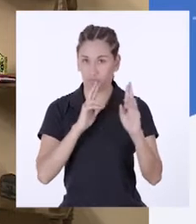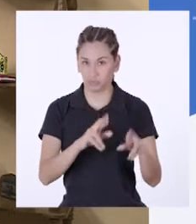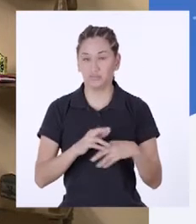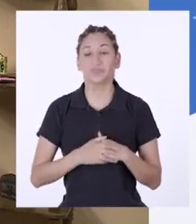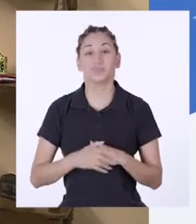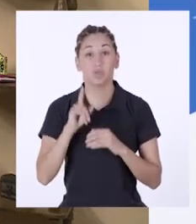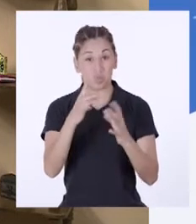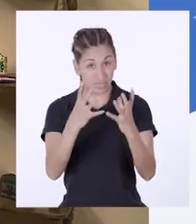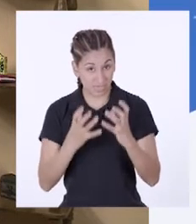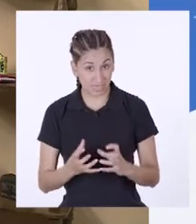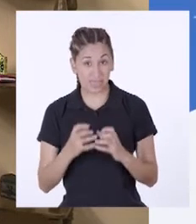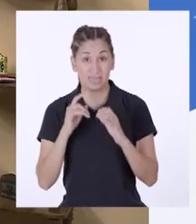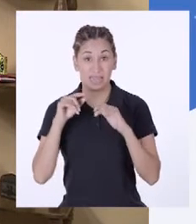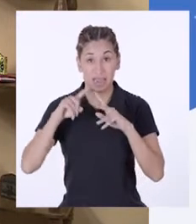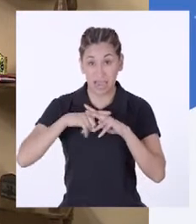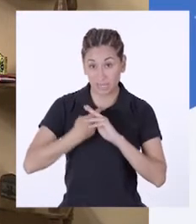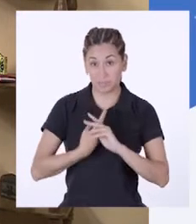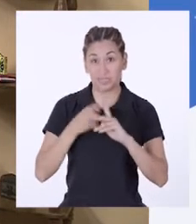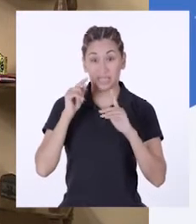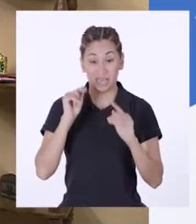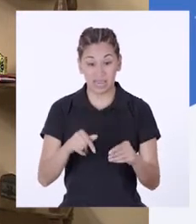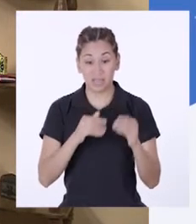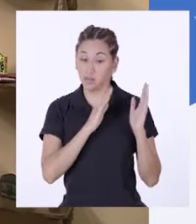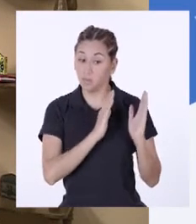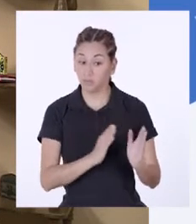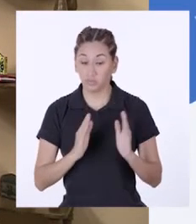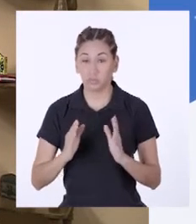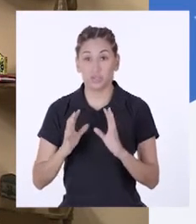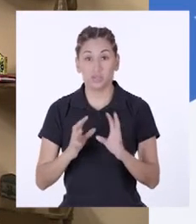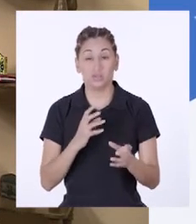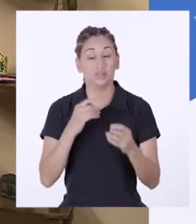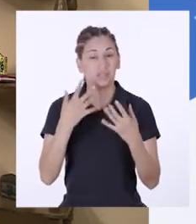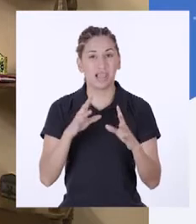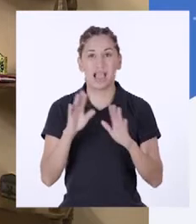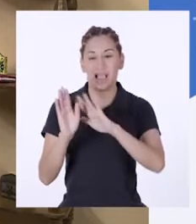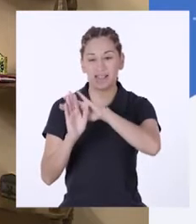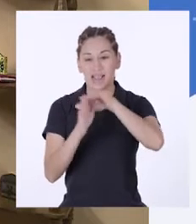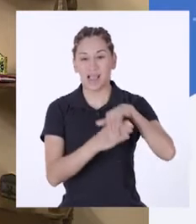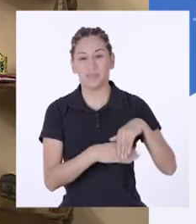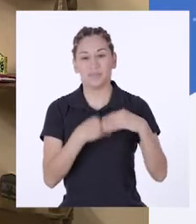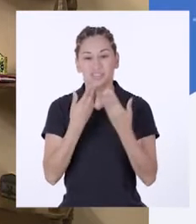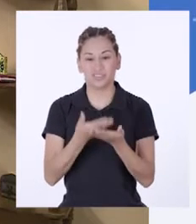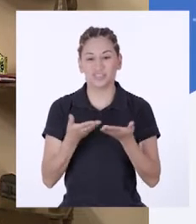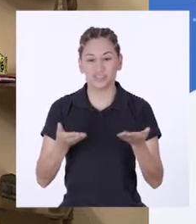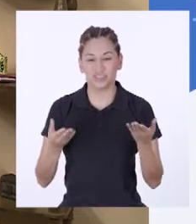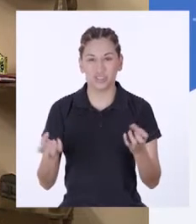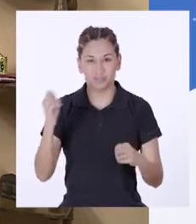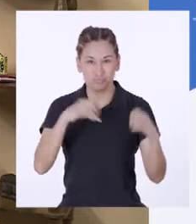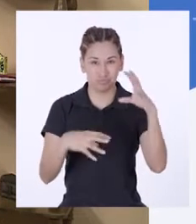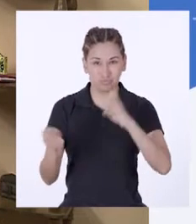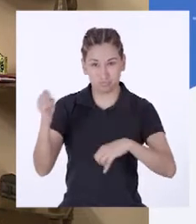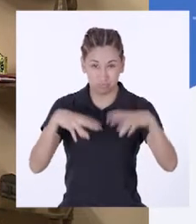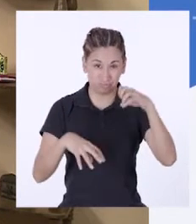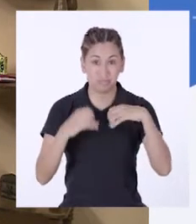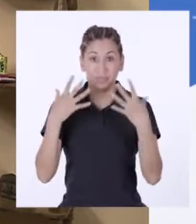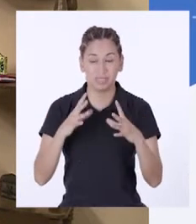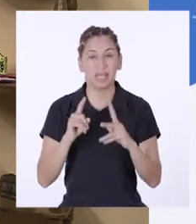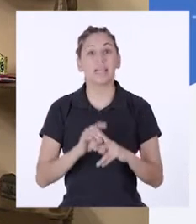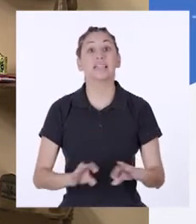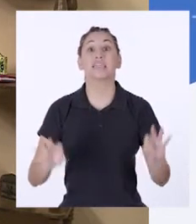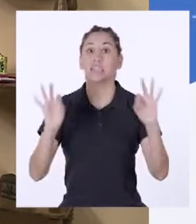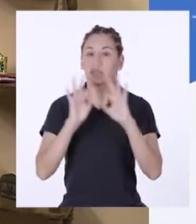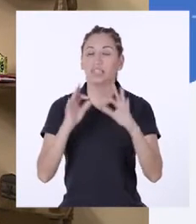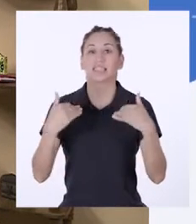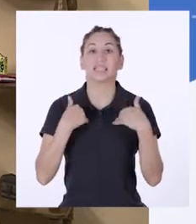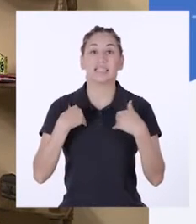Para que se pueda realizar el proceso del compostaje, aparte de los ingredientes orgánicos, es vital contar con